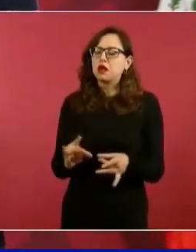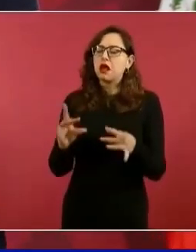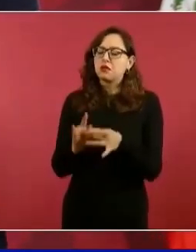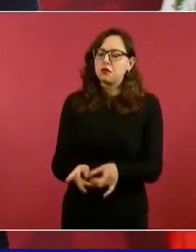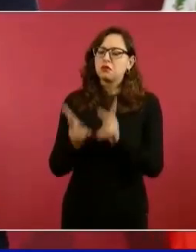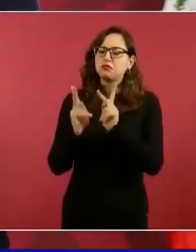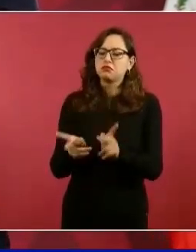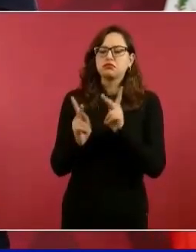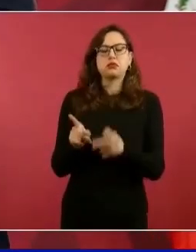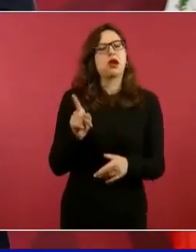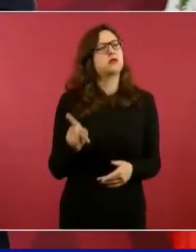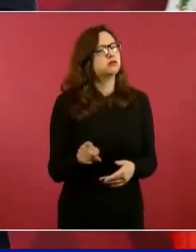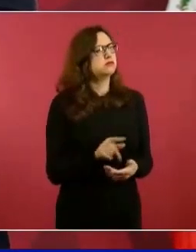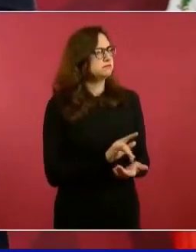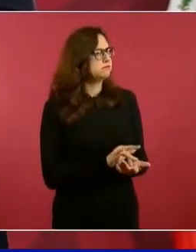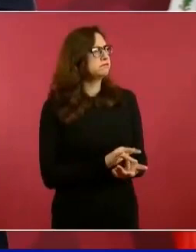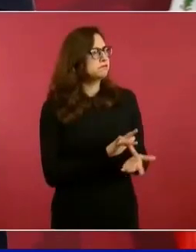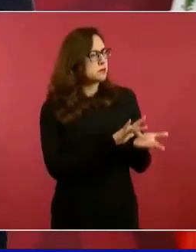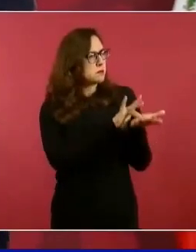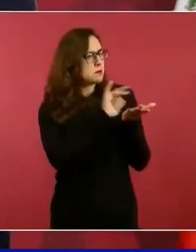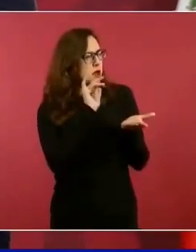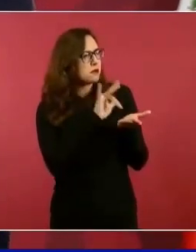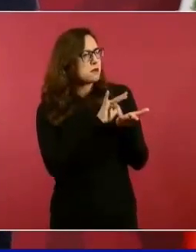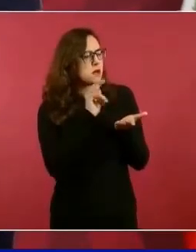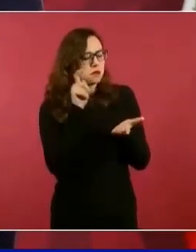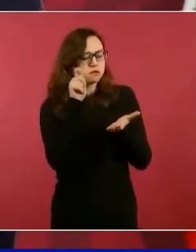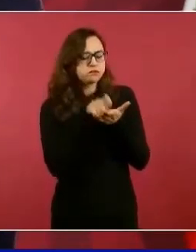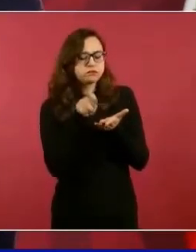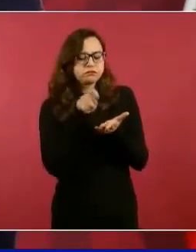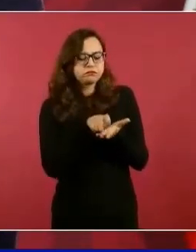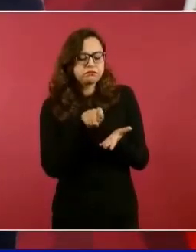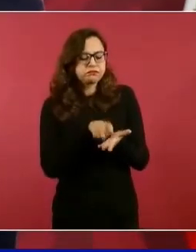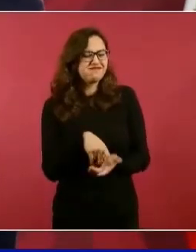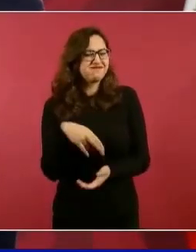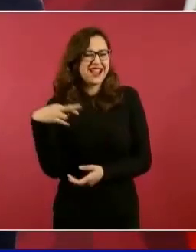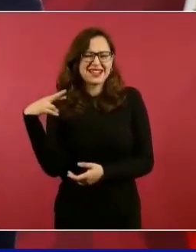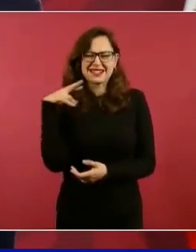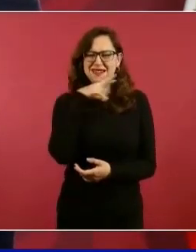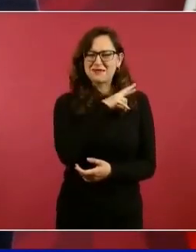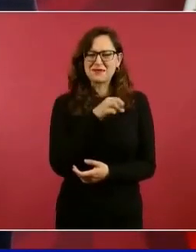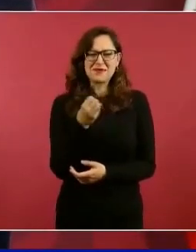y yo creo que no tardó ni tres minutos,